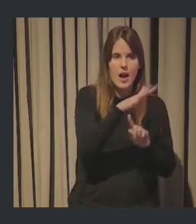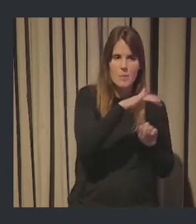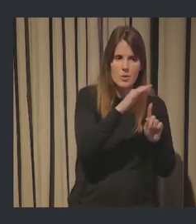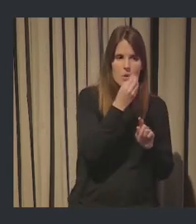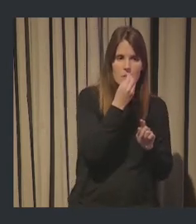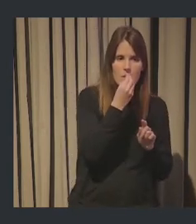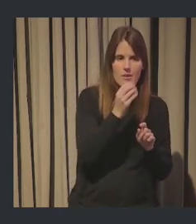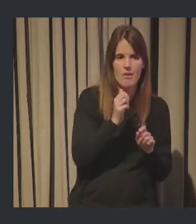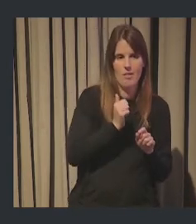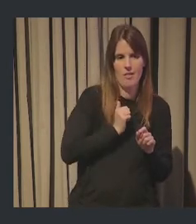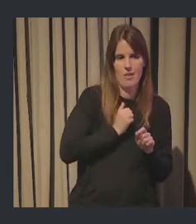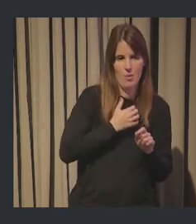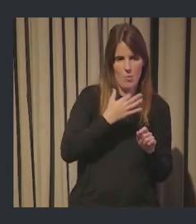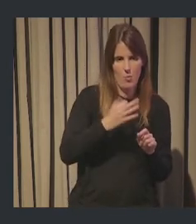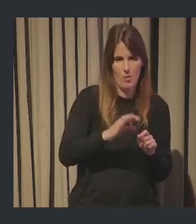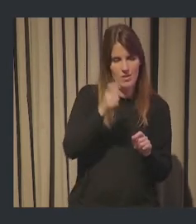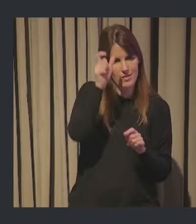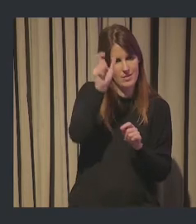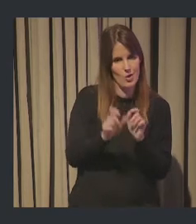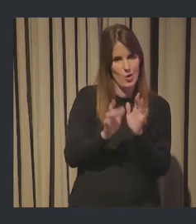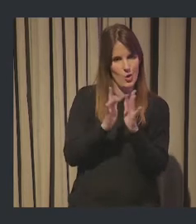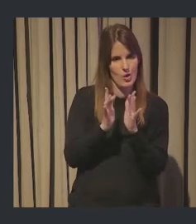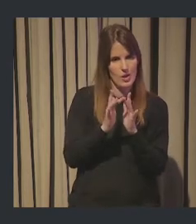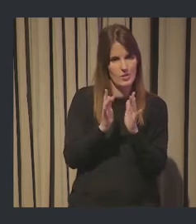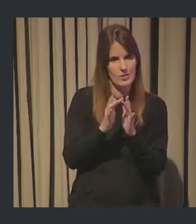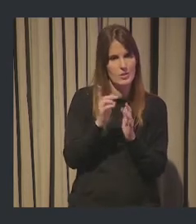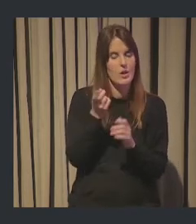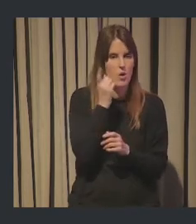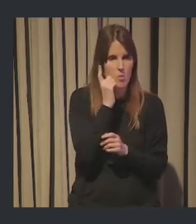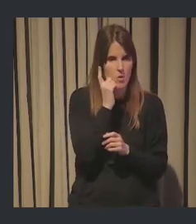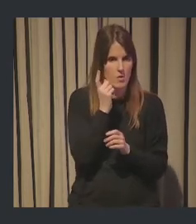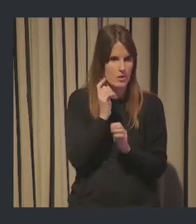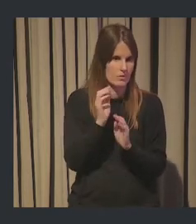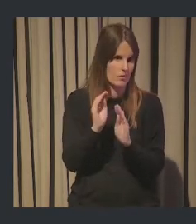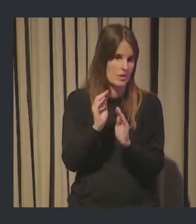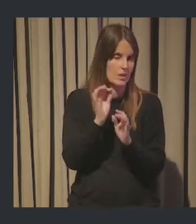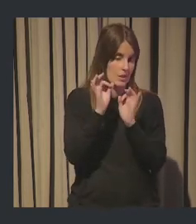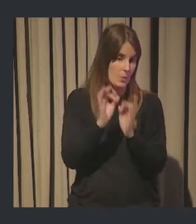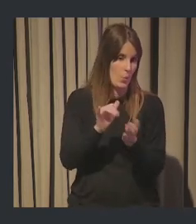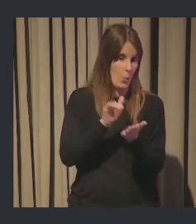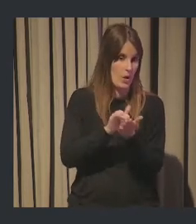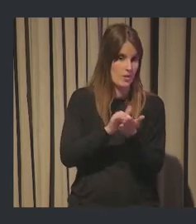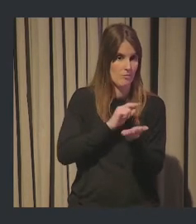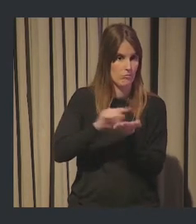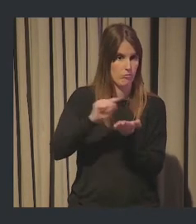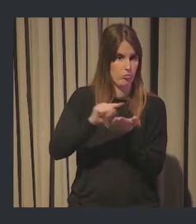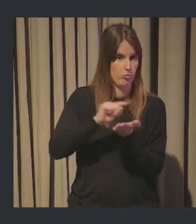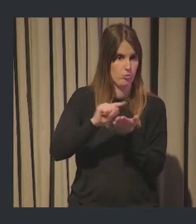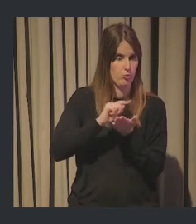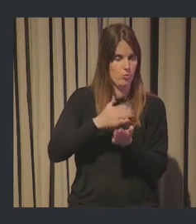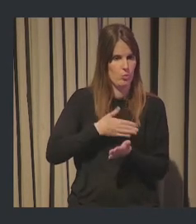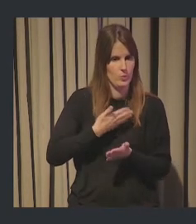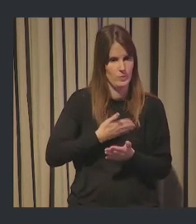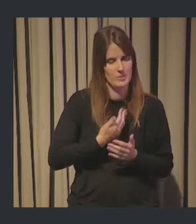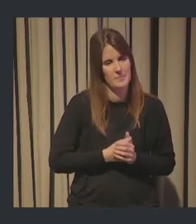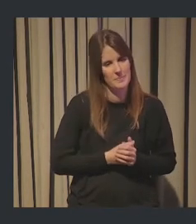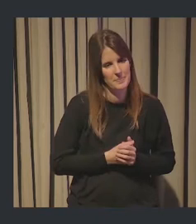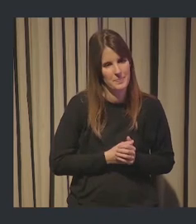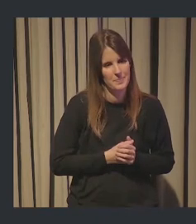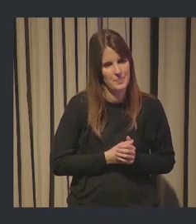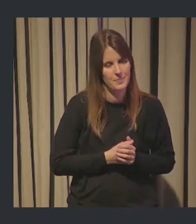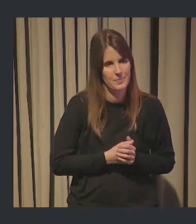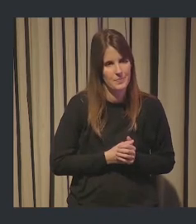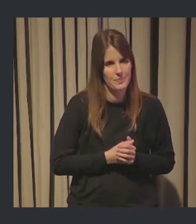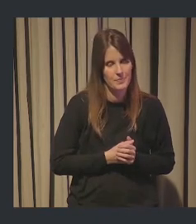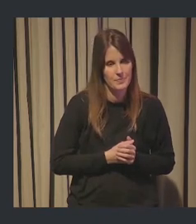Y el contacto, pues irá a Tibijara, hasta fíjate en esta, se ha atrevido que poner su móvil, la pobre, y le van a llegar un montón de whatsapps. ¿Vale? Bueno, y